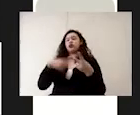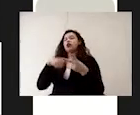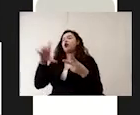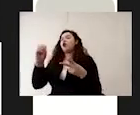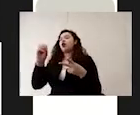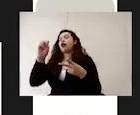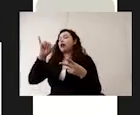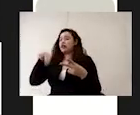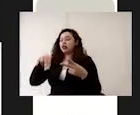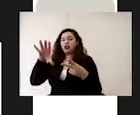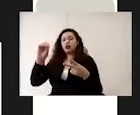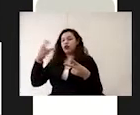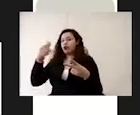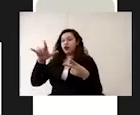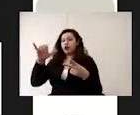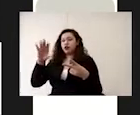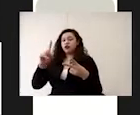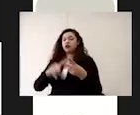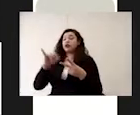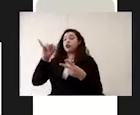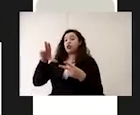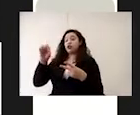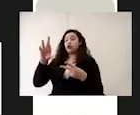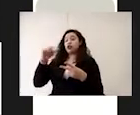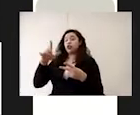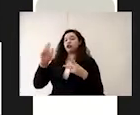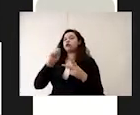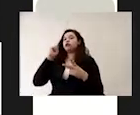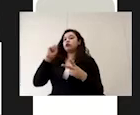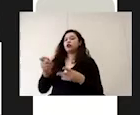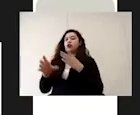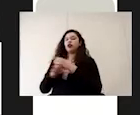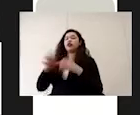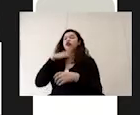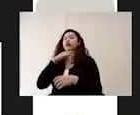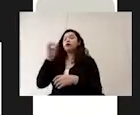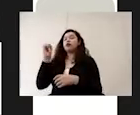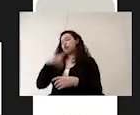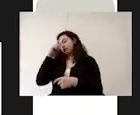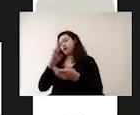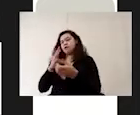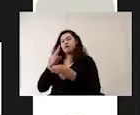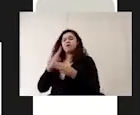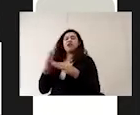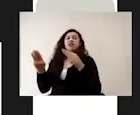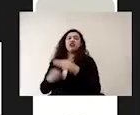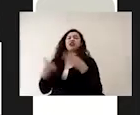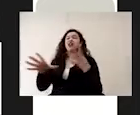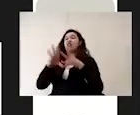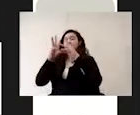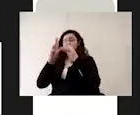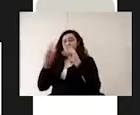Los residuos inorgánicos son todos aquellos residuos elaborados con materiales que no se descomponen